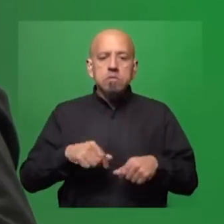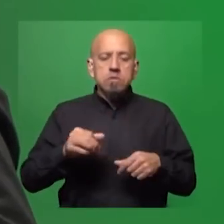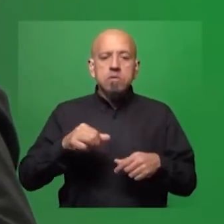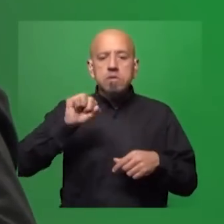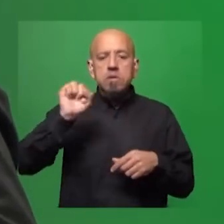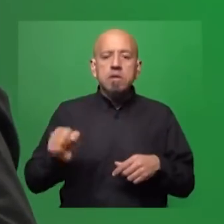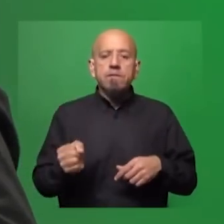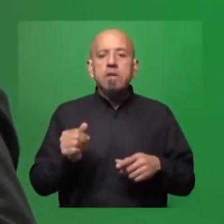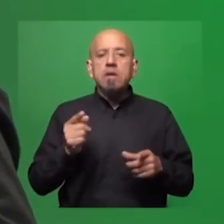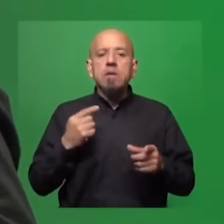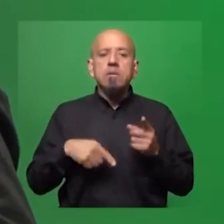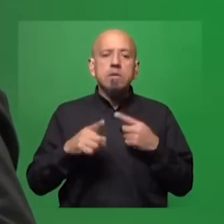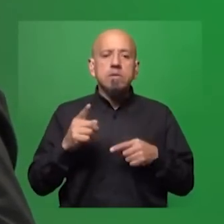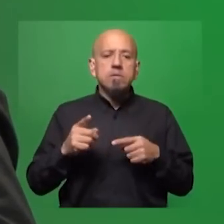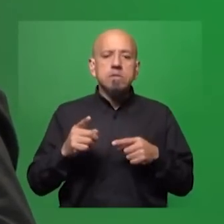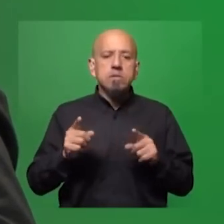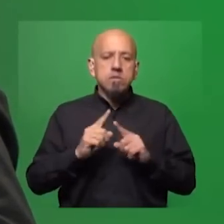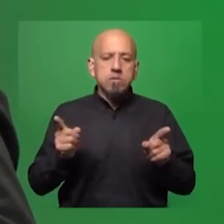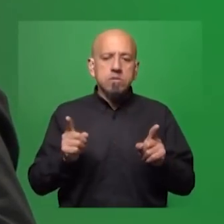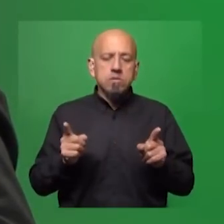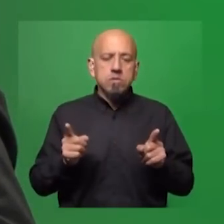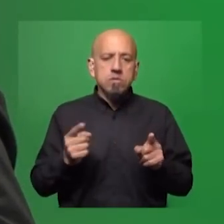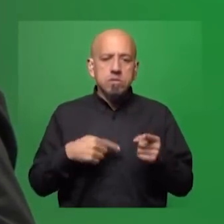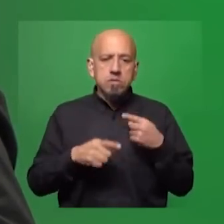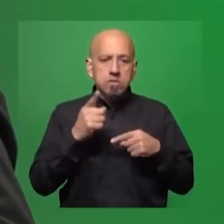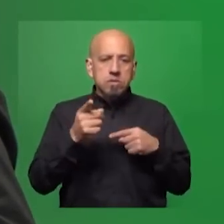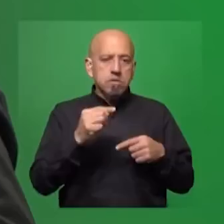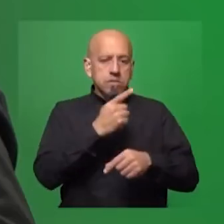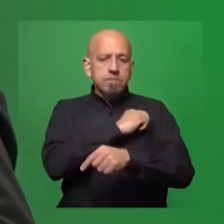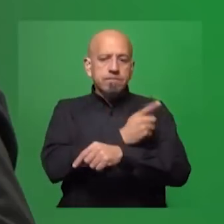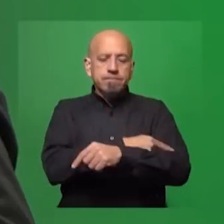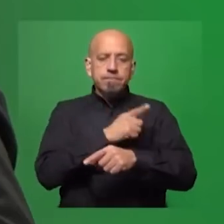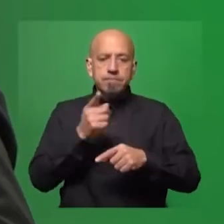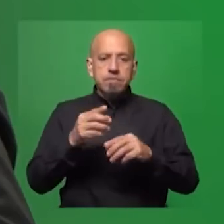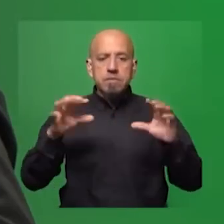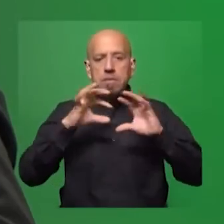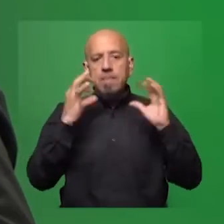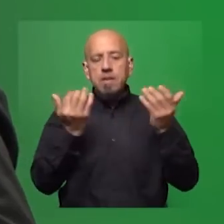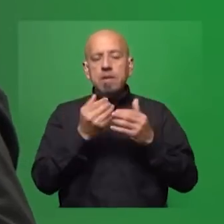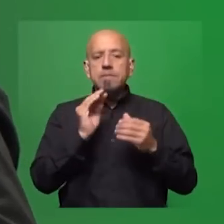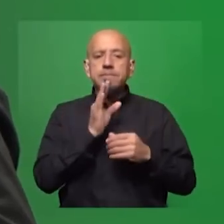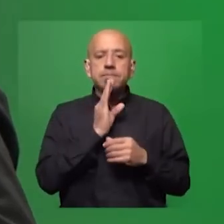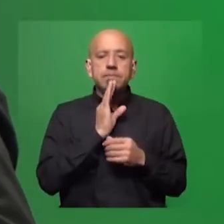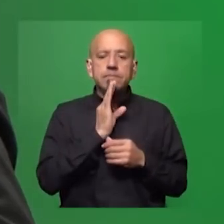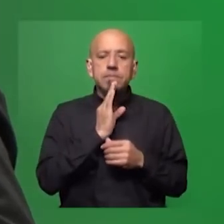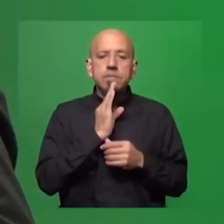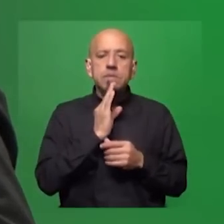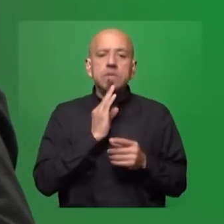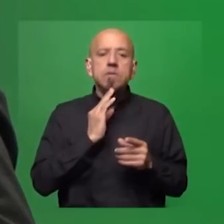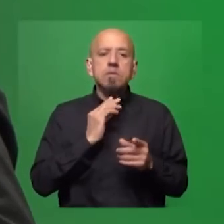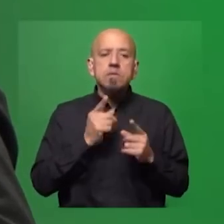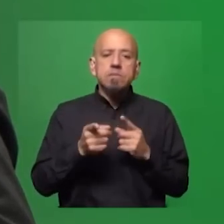de África. Pero yo no creo que sea un continente olvidado para estas potencias que nombrábamos, ¿no? Estados Unidos ha tenido una